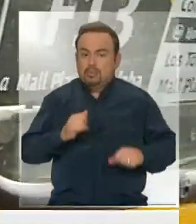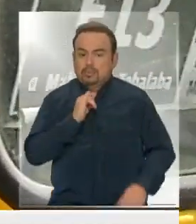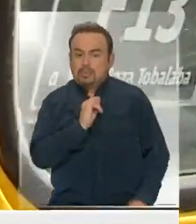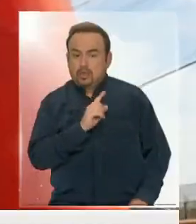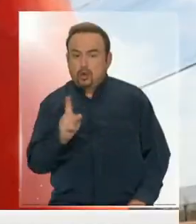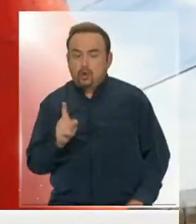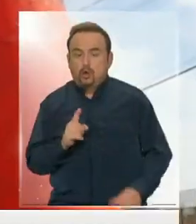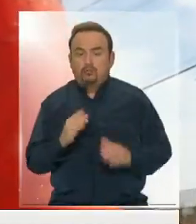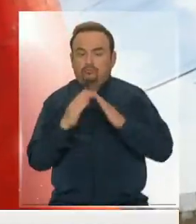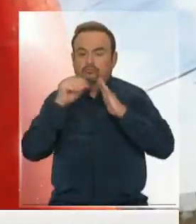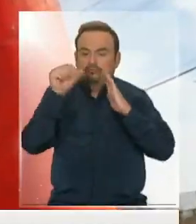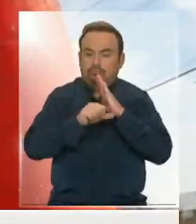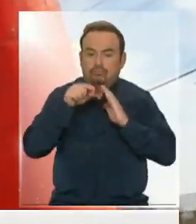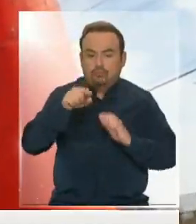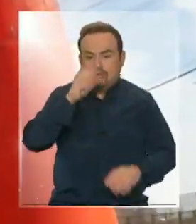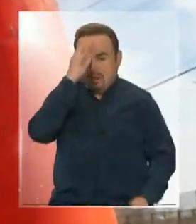nuevas medidas de confinamiento.